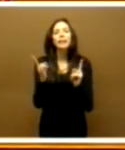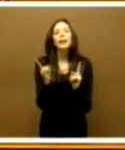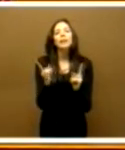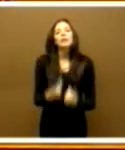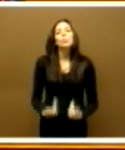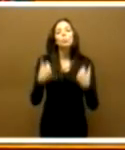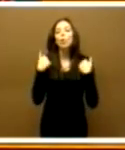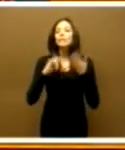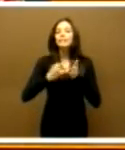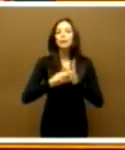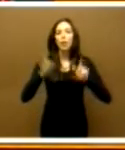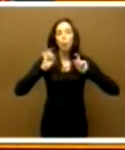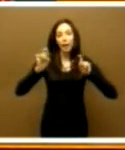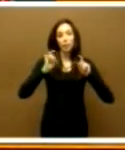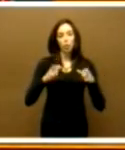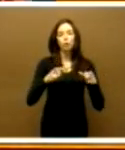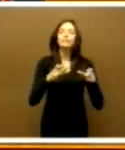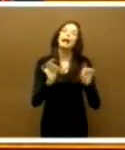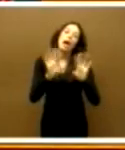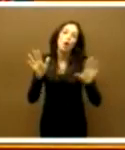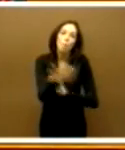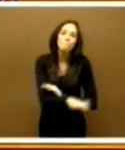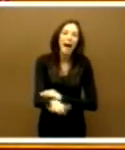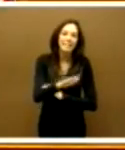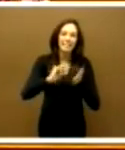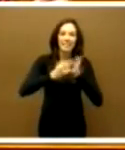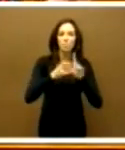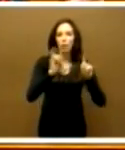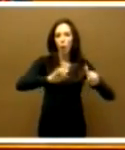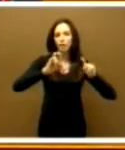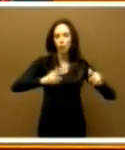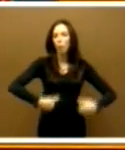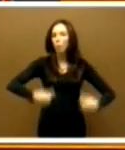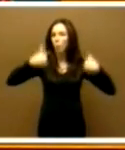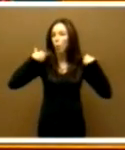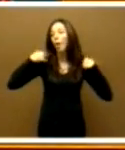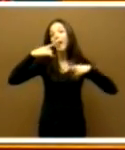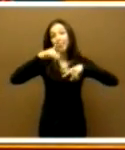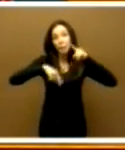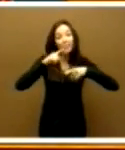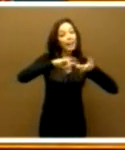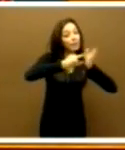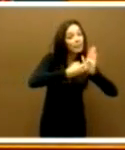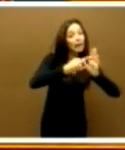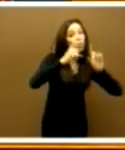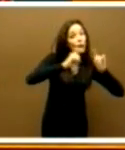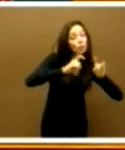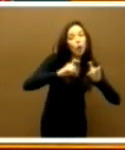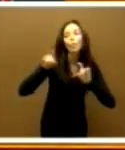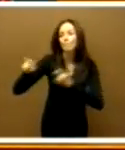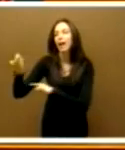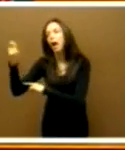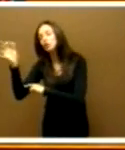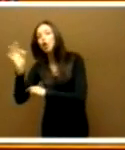educativo, que, por supuesto, es la base. En función de ese sistema educativo tendremos más éxito o más fracaso escolar. Pero también, señora